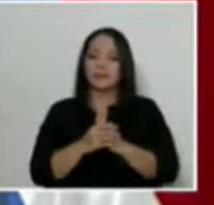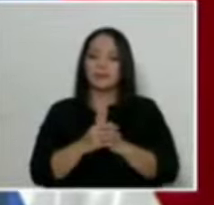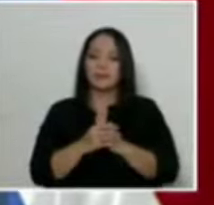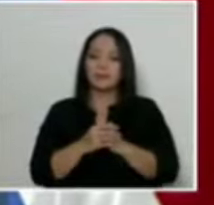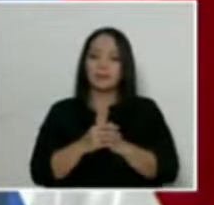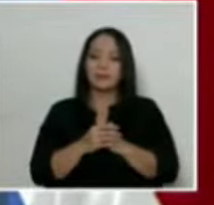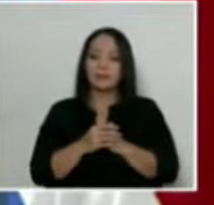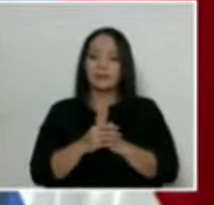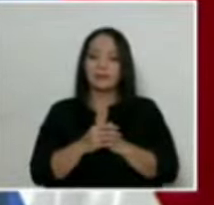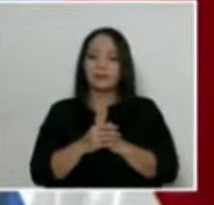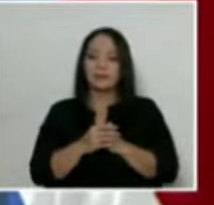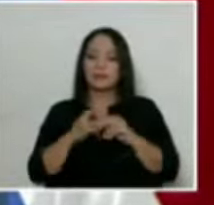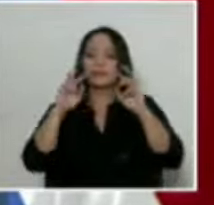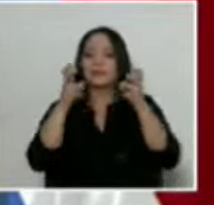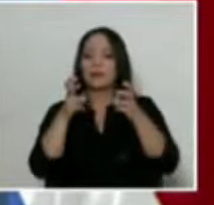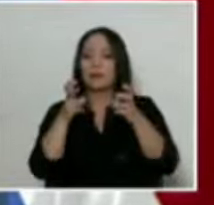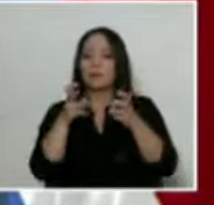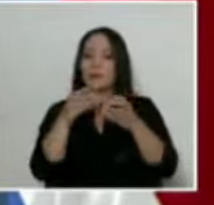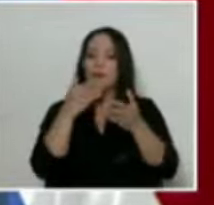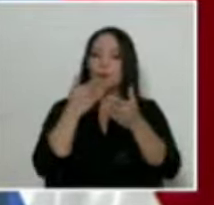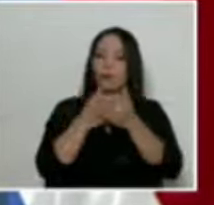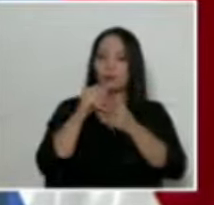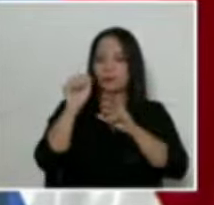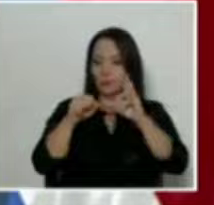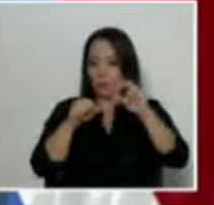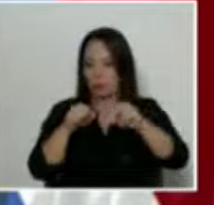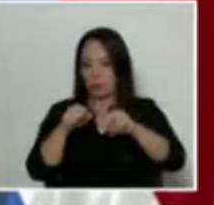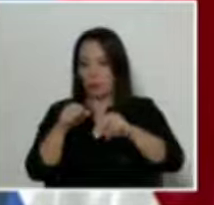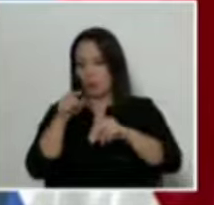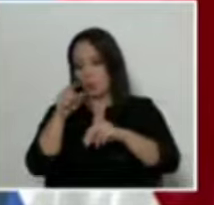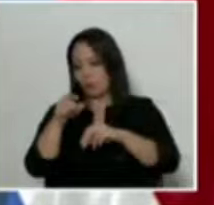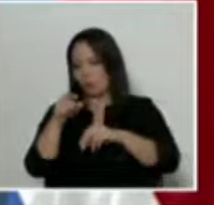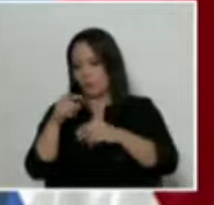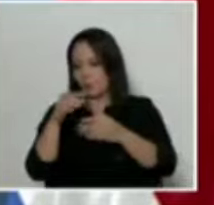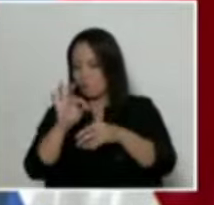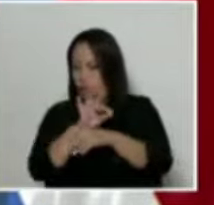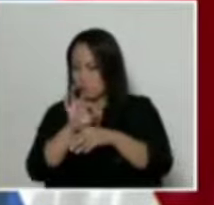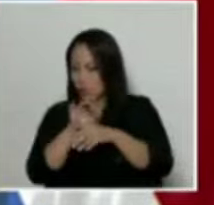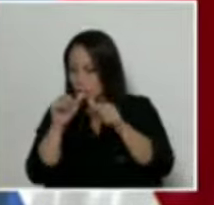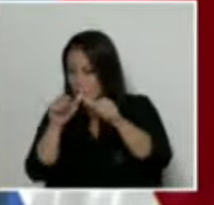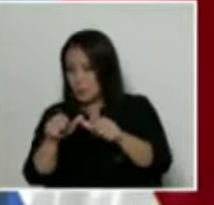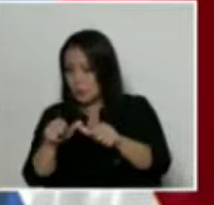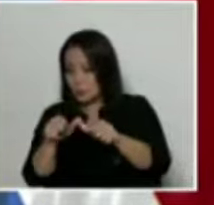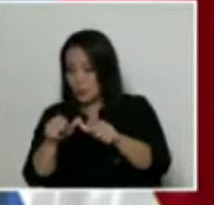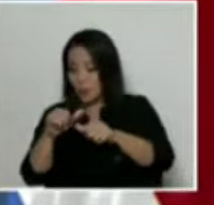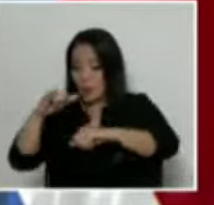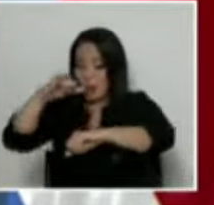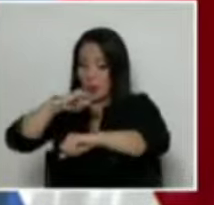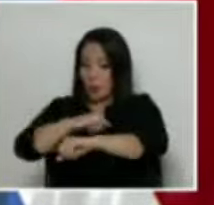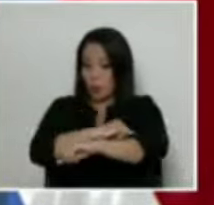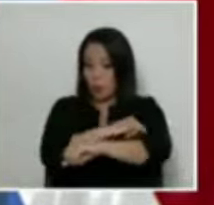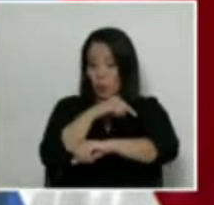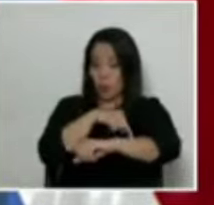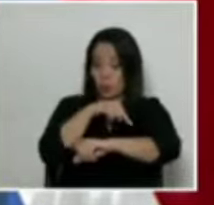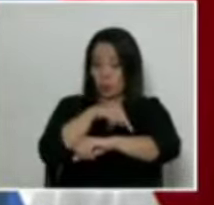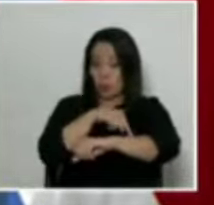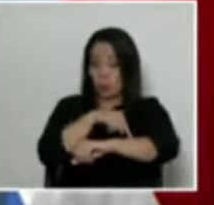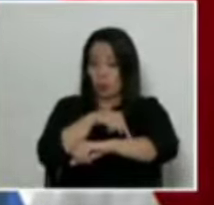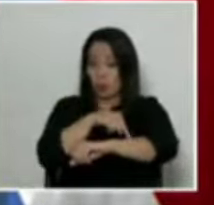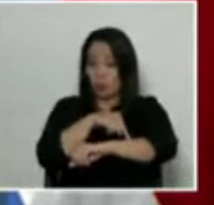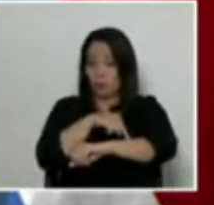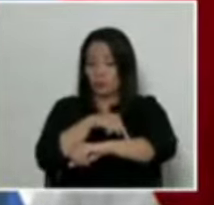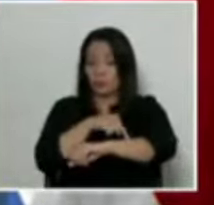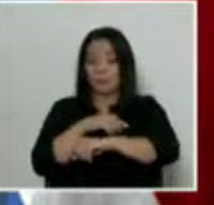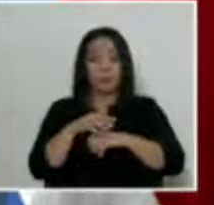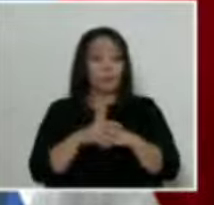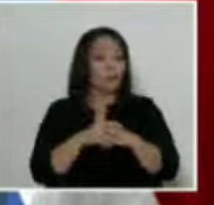funcionalidad de ese aeropuerto, y que si no hacemos algo, simplemente van a